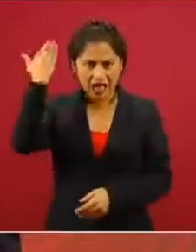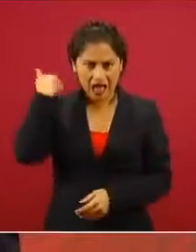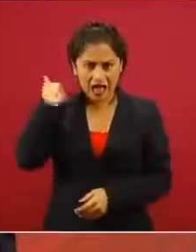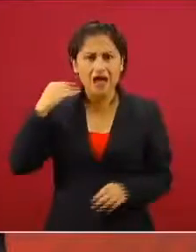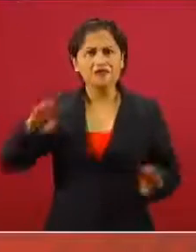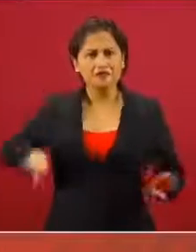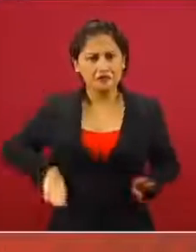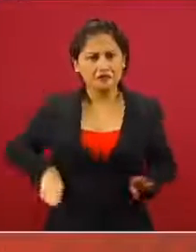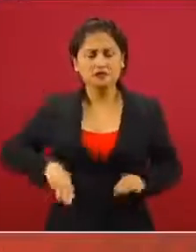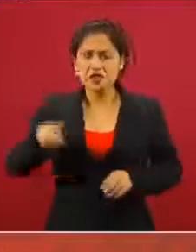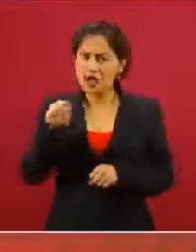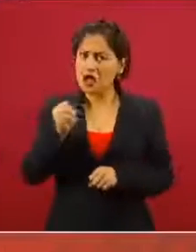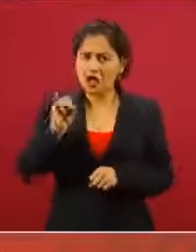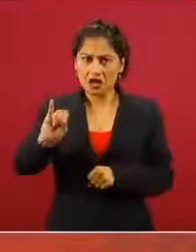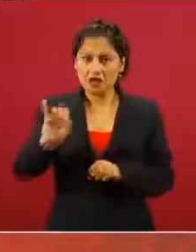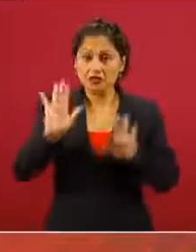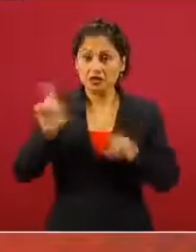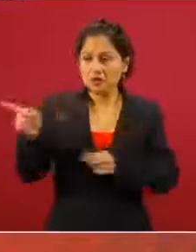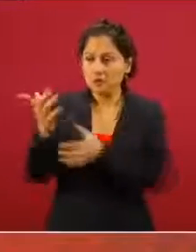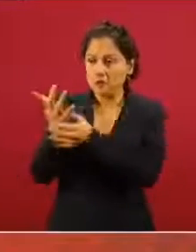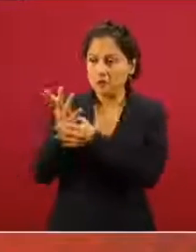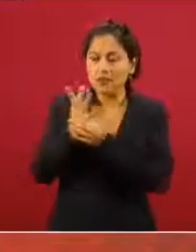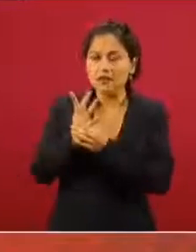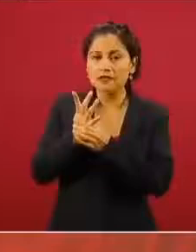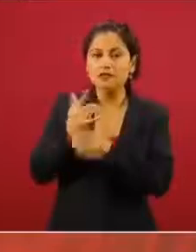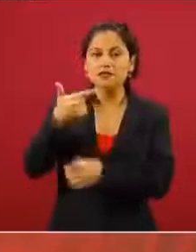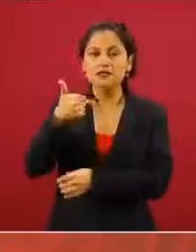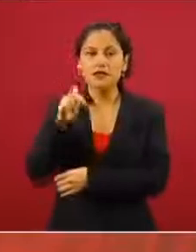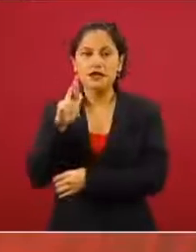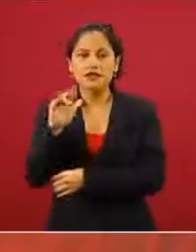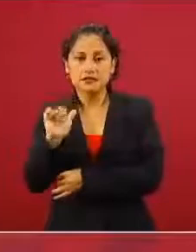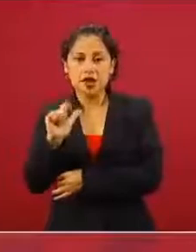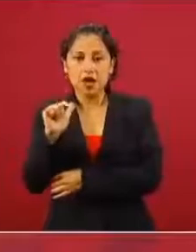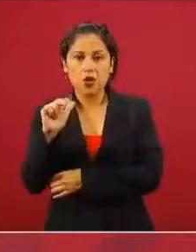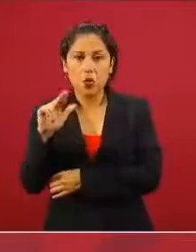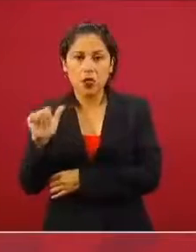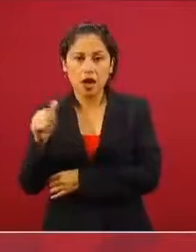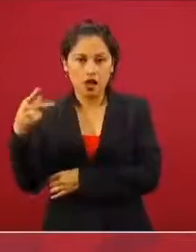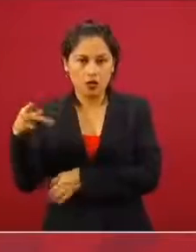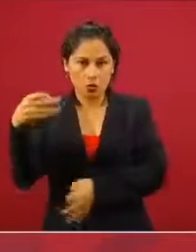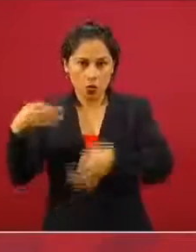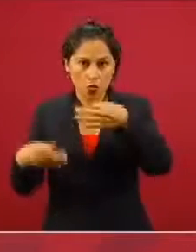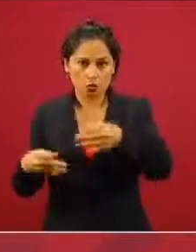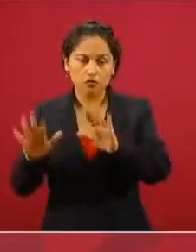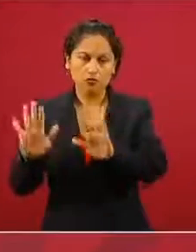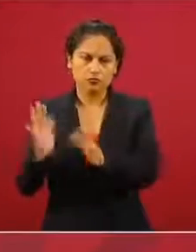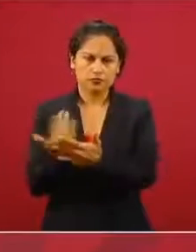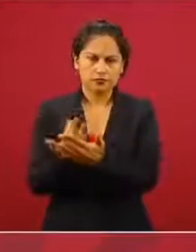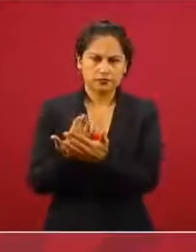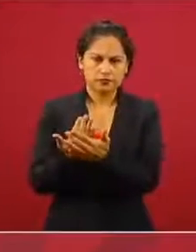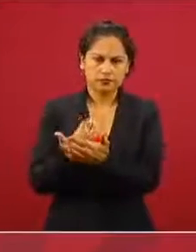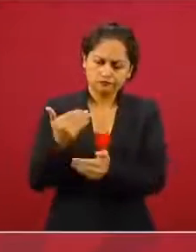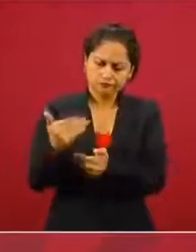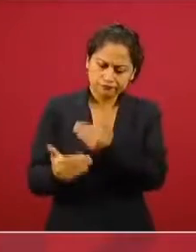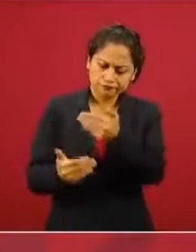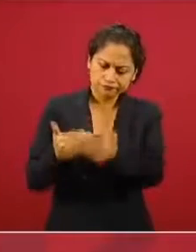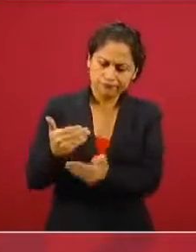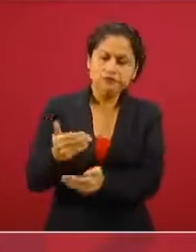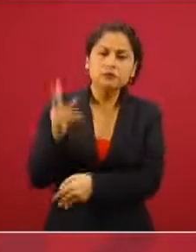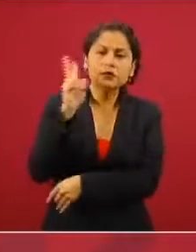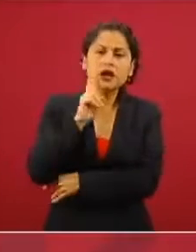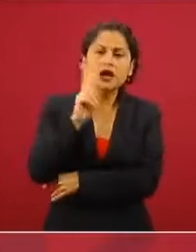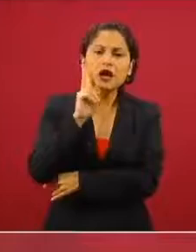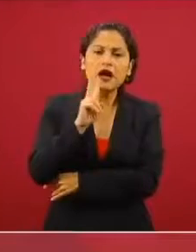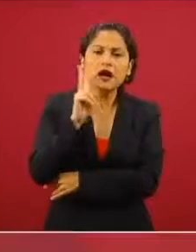Entonces, pero en el caso de García Luna hay que esperar a ver qué dicen en